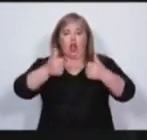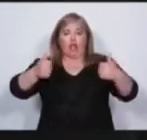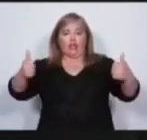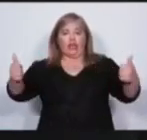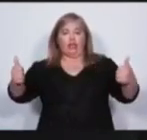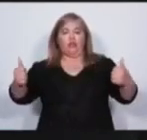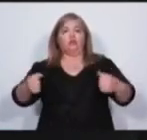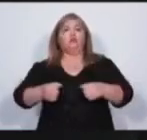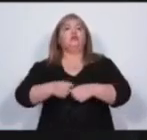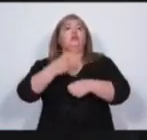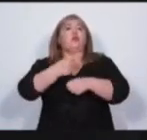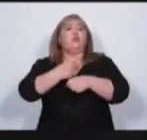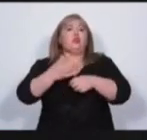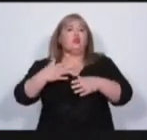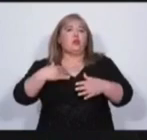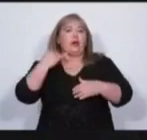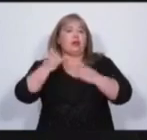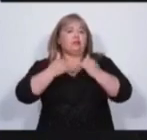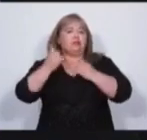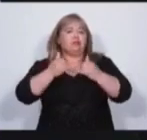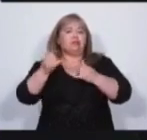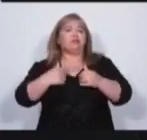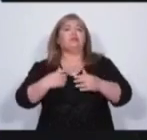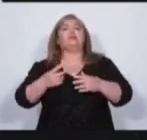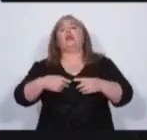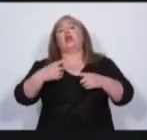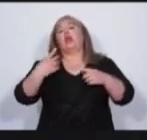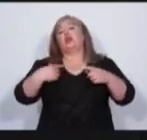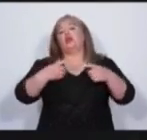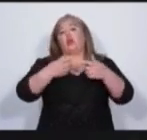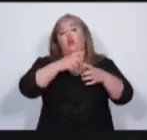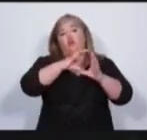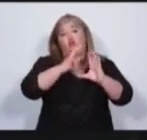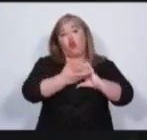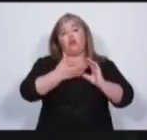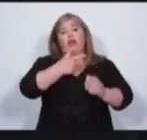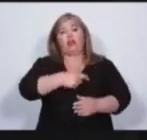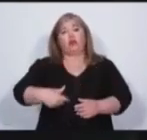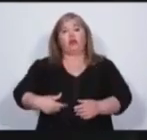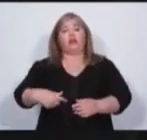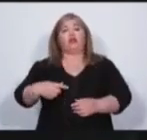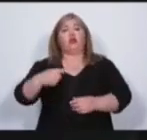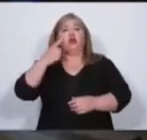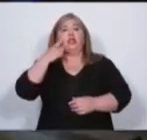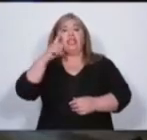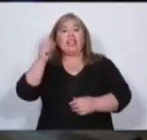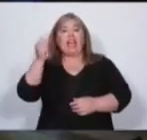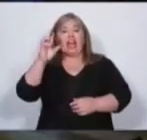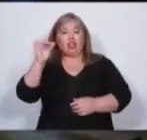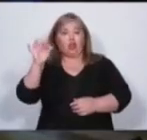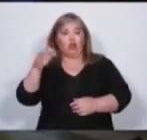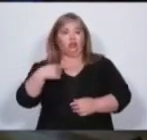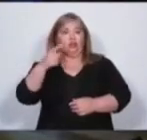fundamentales, institucionalidad y control ciudadano. Comienza Lucas Hilaro, candidato, su tiempo comienza.